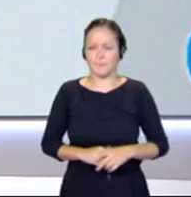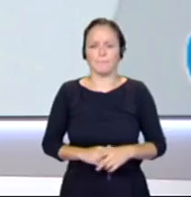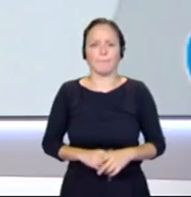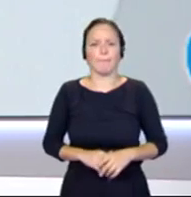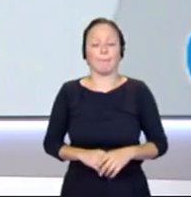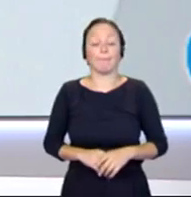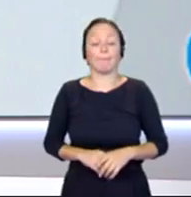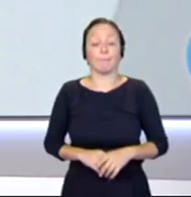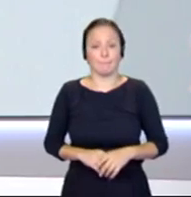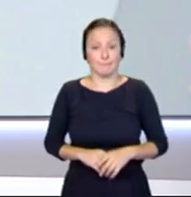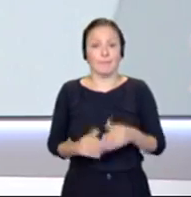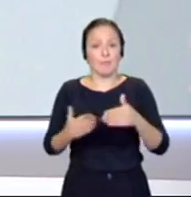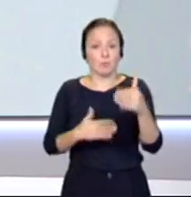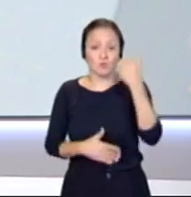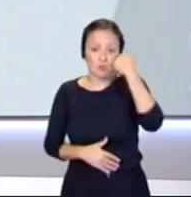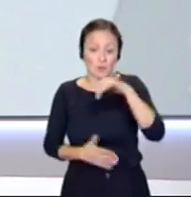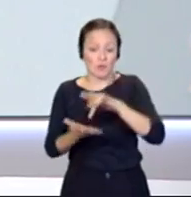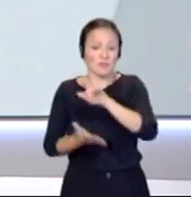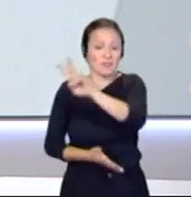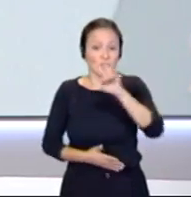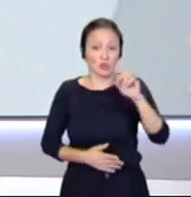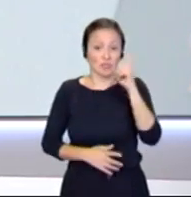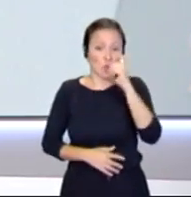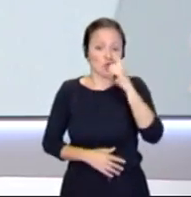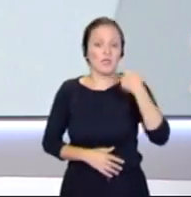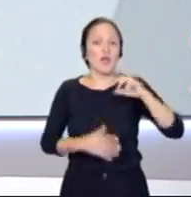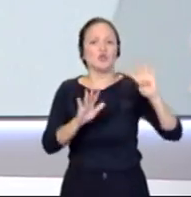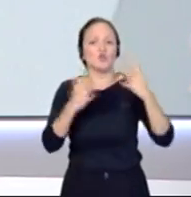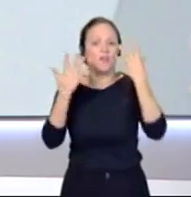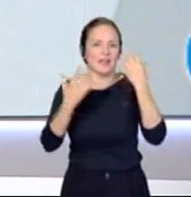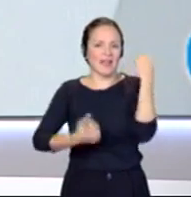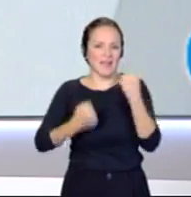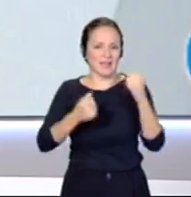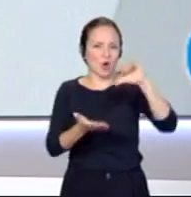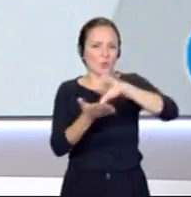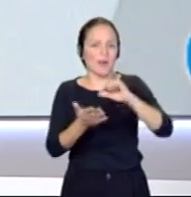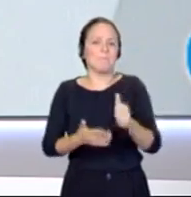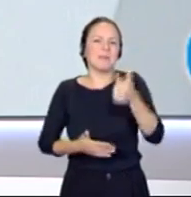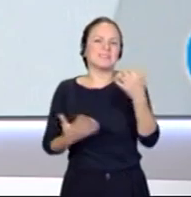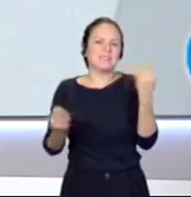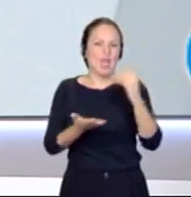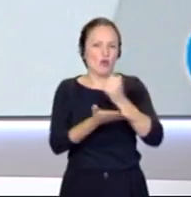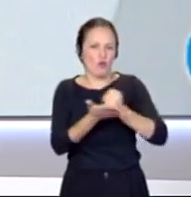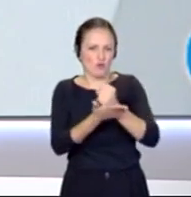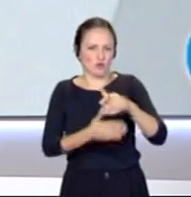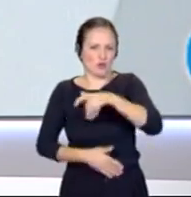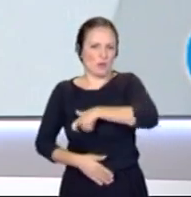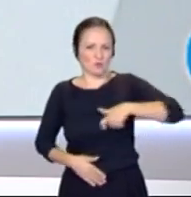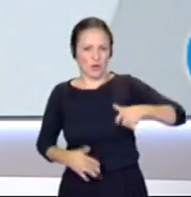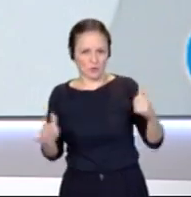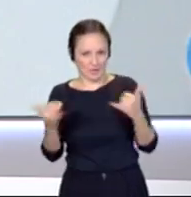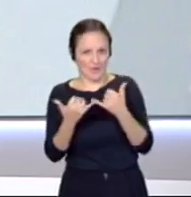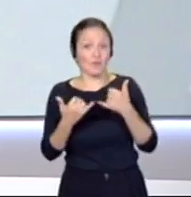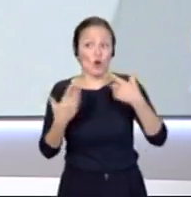Y este próximo sábado, 22 de junio, se celebra la novena carrera urbana, más que gofio, en el puerto de la Cruz, en Tenerife. Con